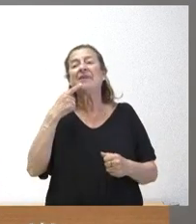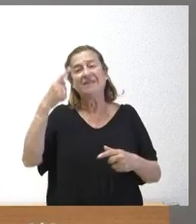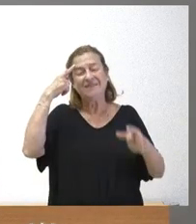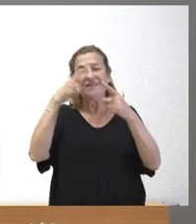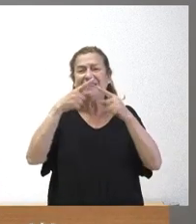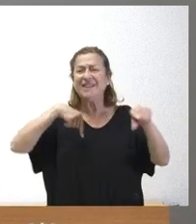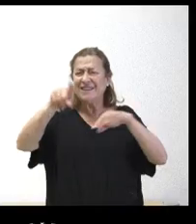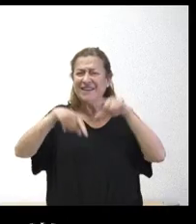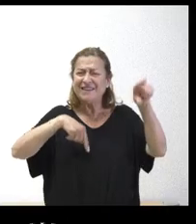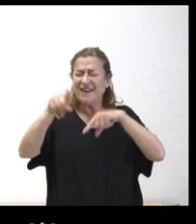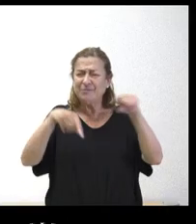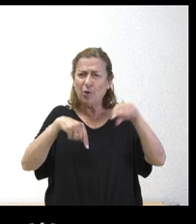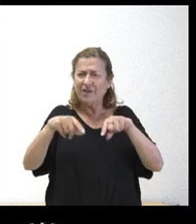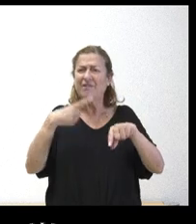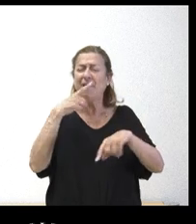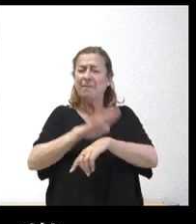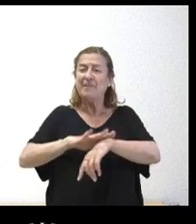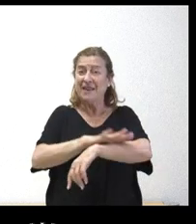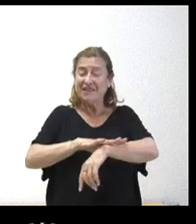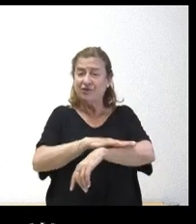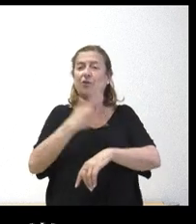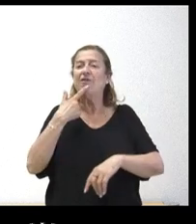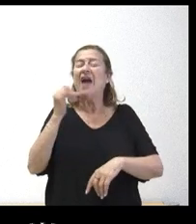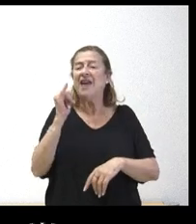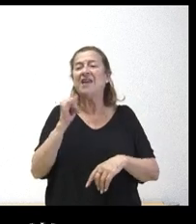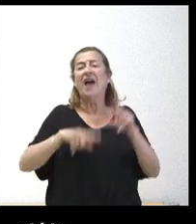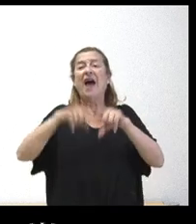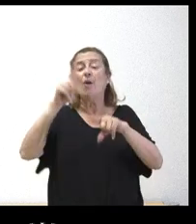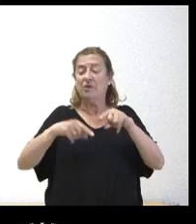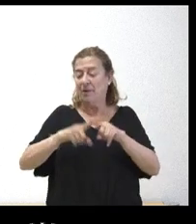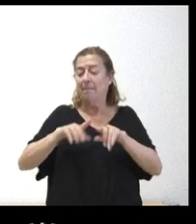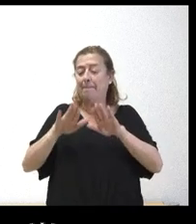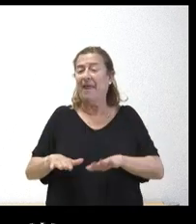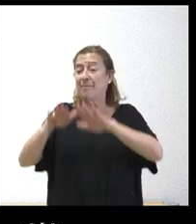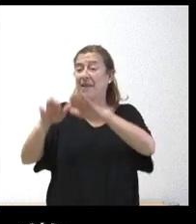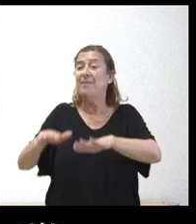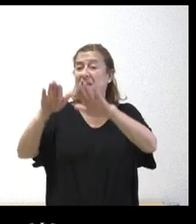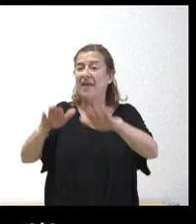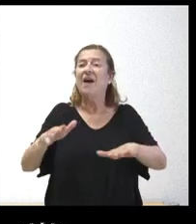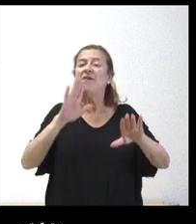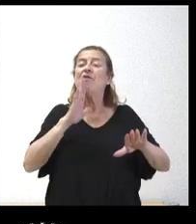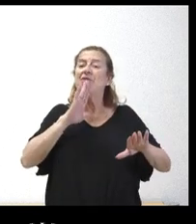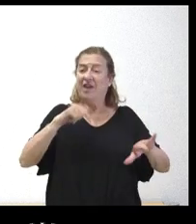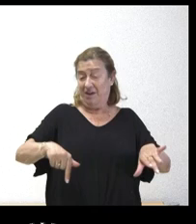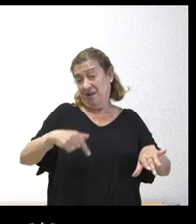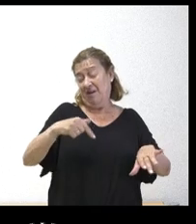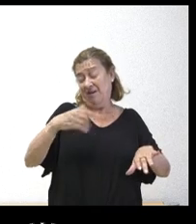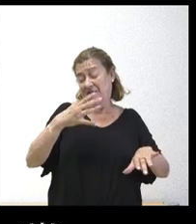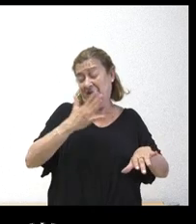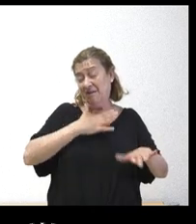transporte lo que alega el ministro es que hay determinadas paradas que corresponden a la comunidad según su